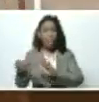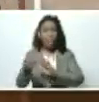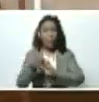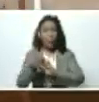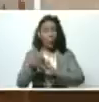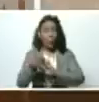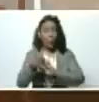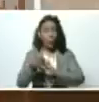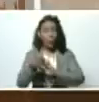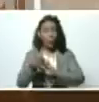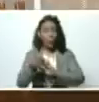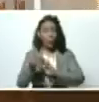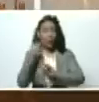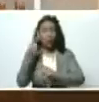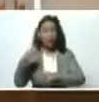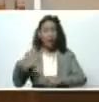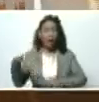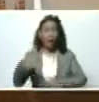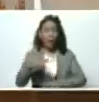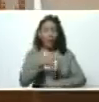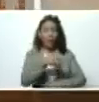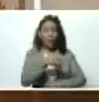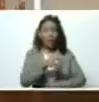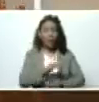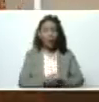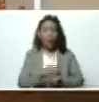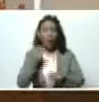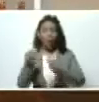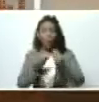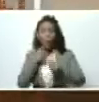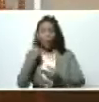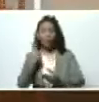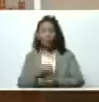la presidia del río de Maya y de Puerto Cruz así es ya dejan